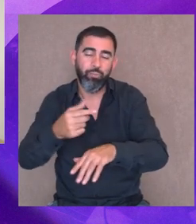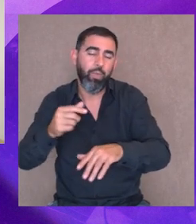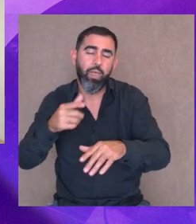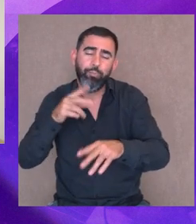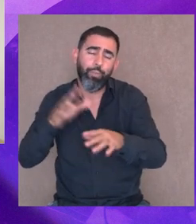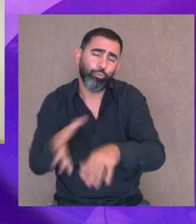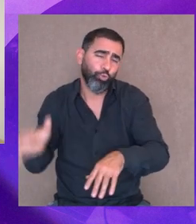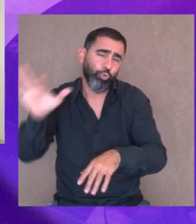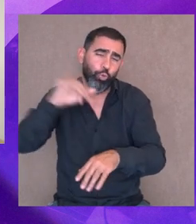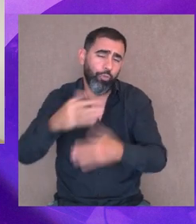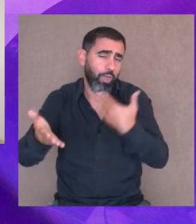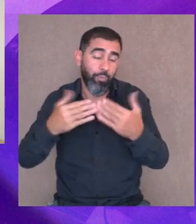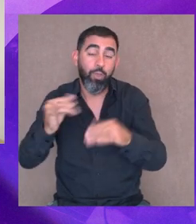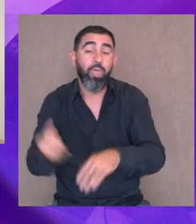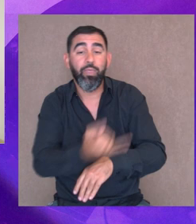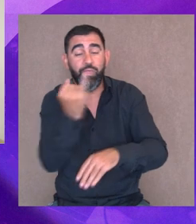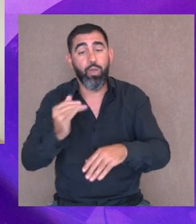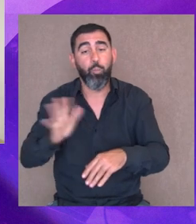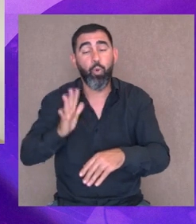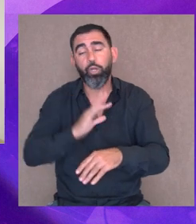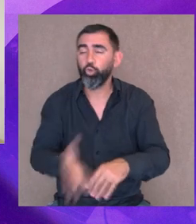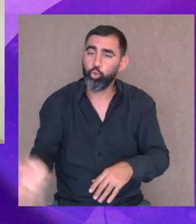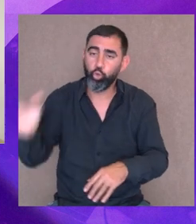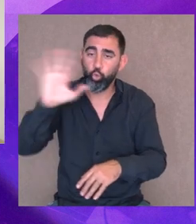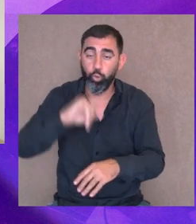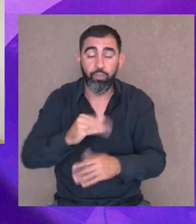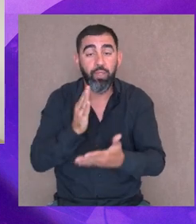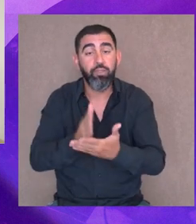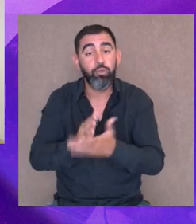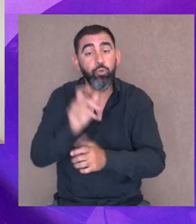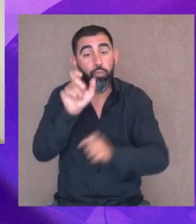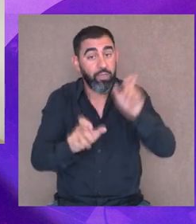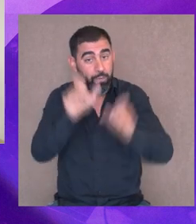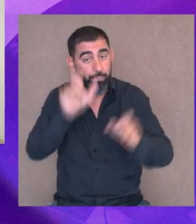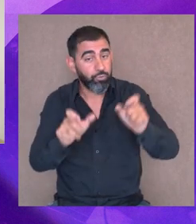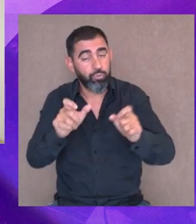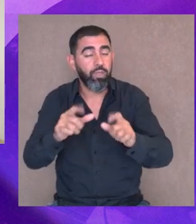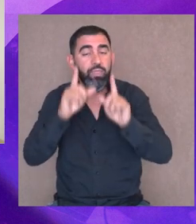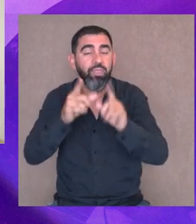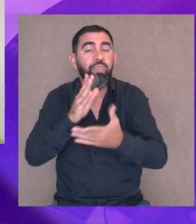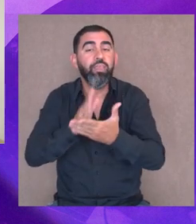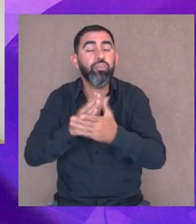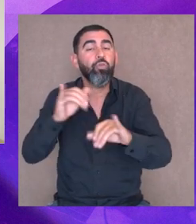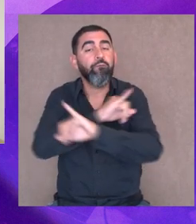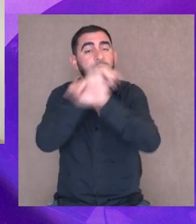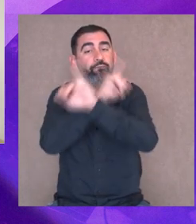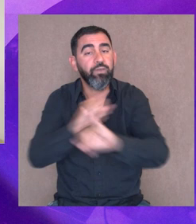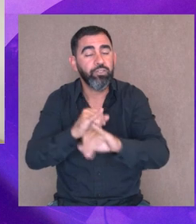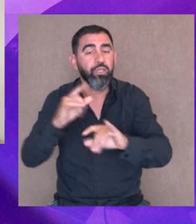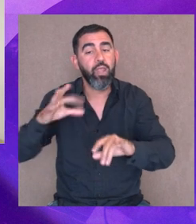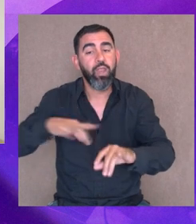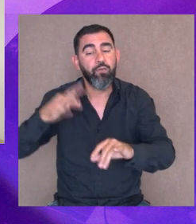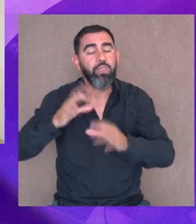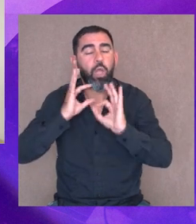es para hablar todos los días, ¿verdad? El día de las mujeres son todos los días, el día de los derechos de las personas y el día del derecho a ser feliz y tener una vida